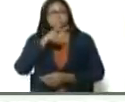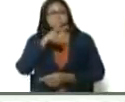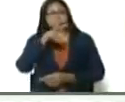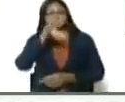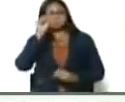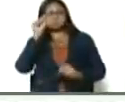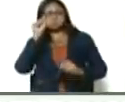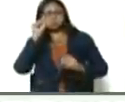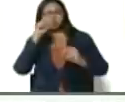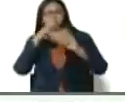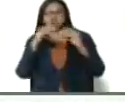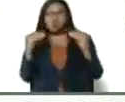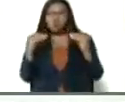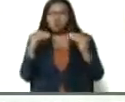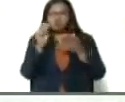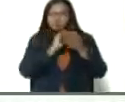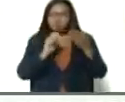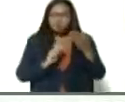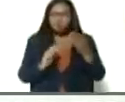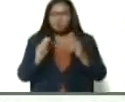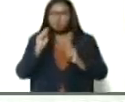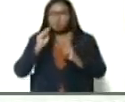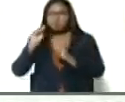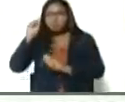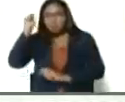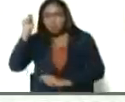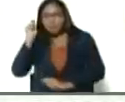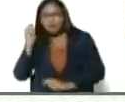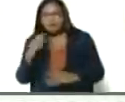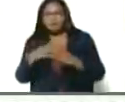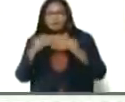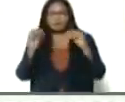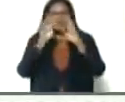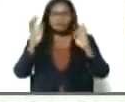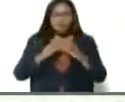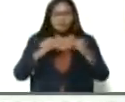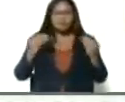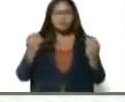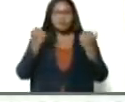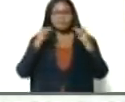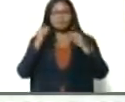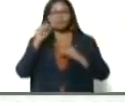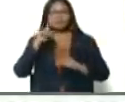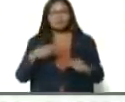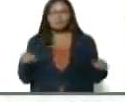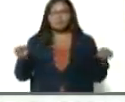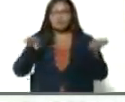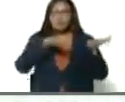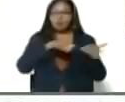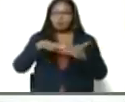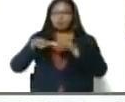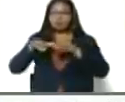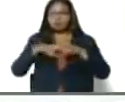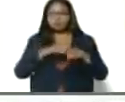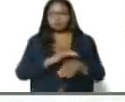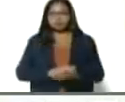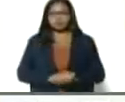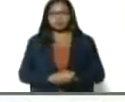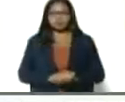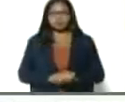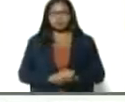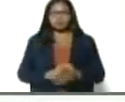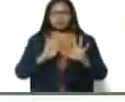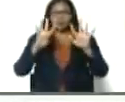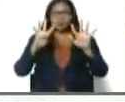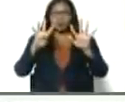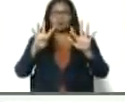en las tesis, las teorías que manejaba y muy coherente en la práctica. Nueve vértices